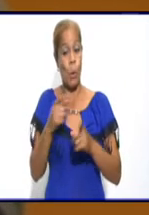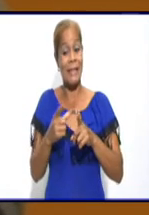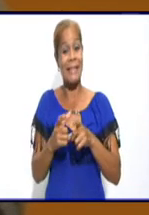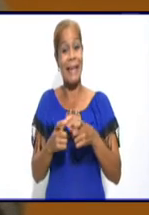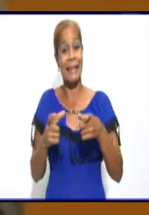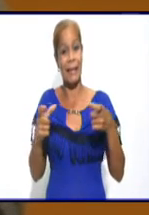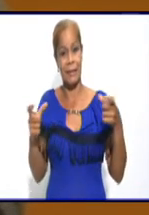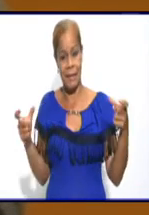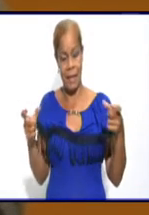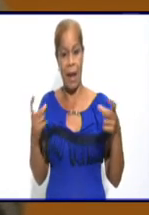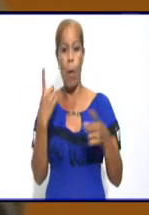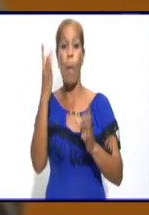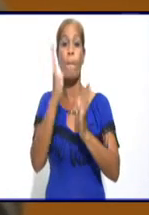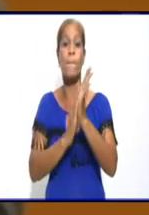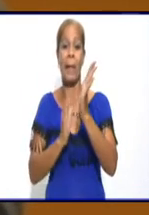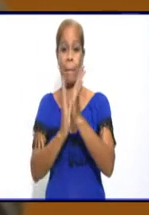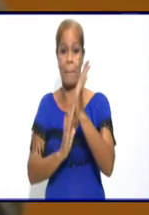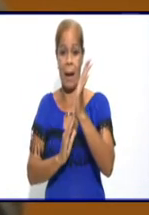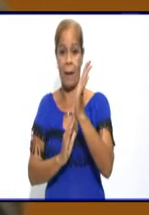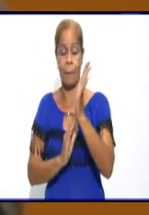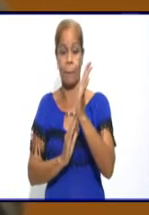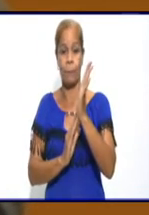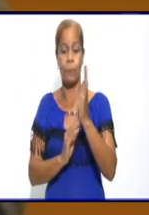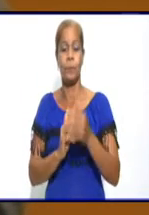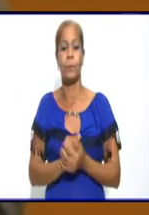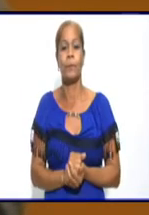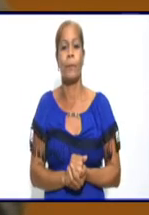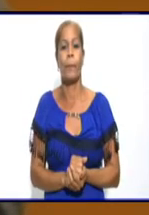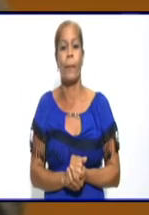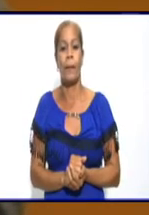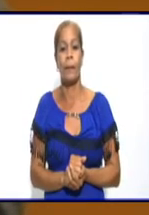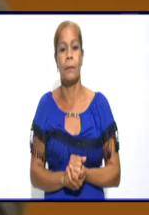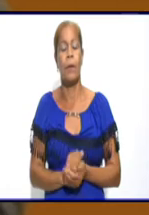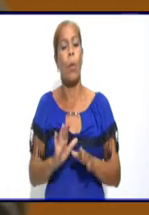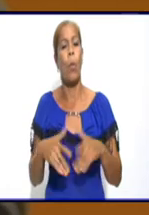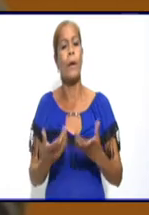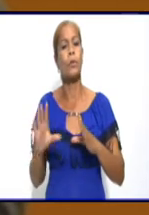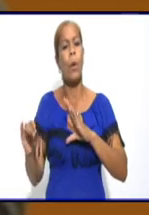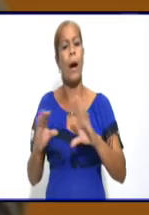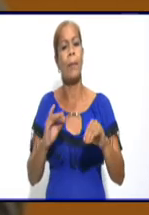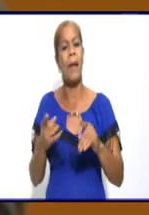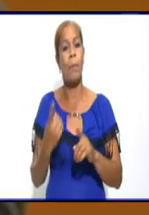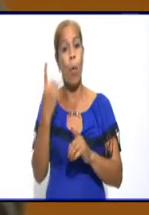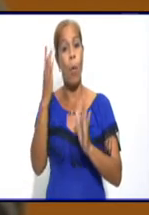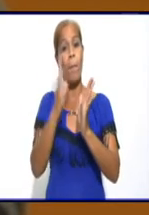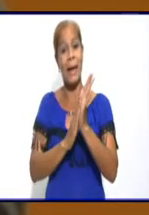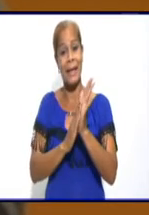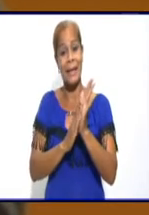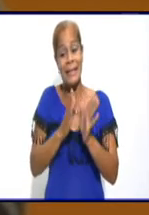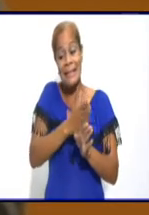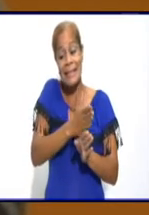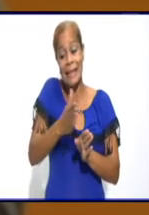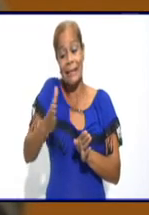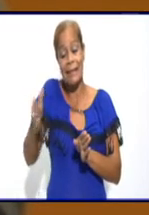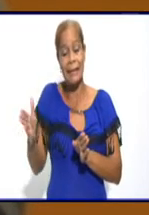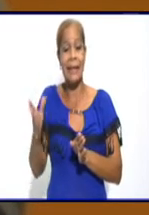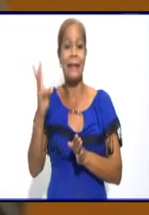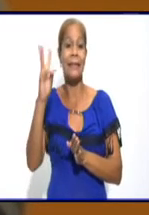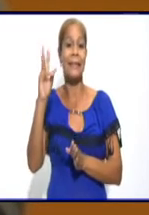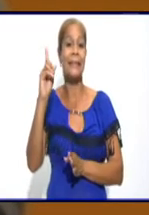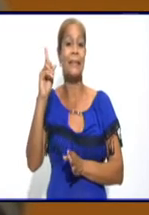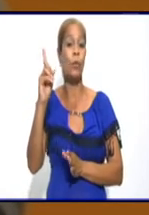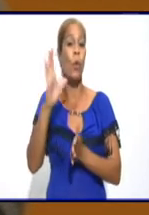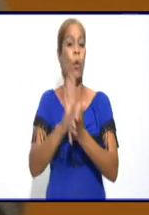campaña de declaración jurada del Impuesto sobre Ingresos Personales. Cuando hablamos de un mes más, estamos hablando que se extiende hasta el próximo 31 de mayo